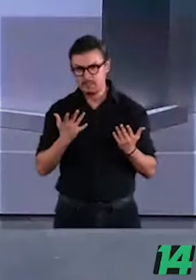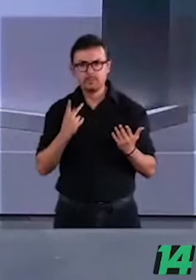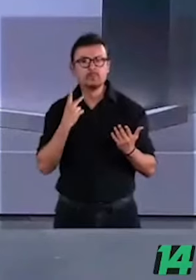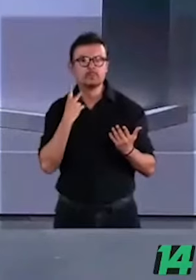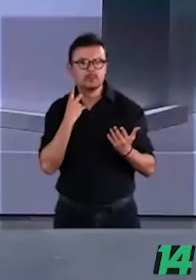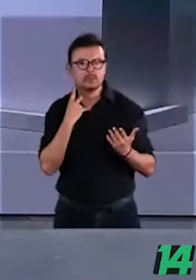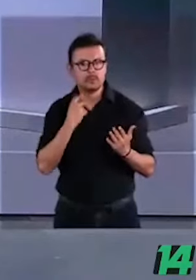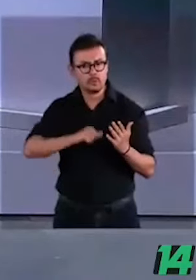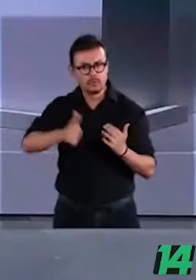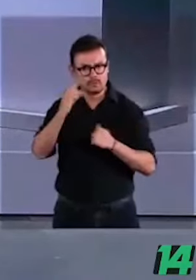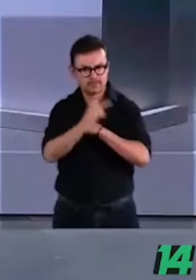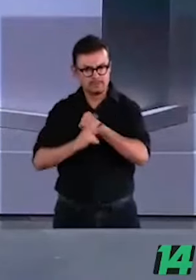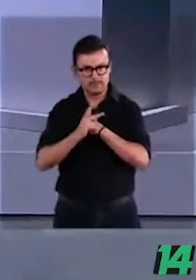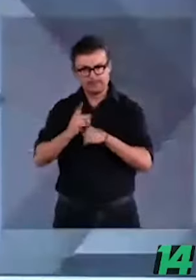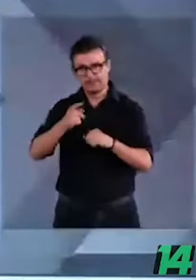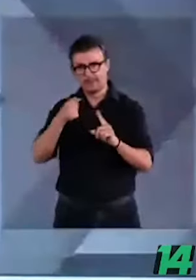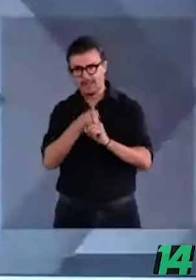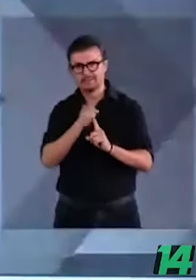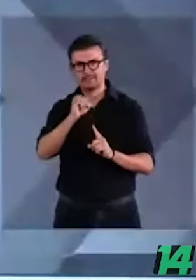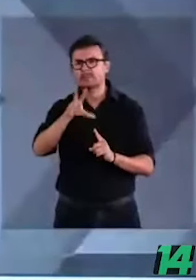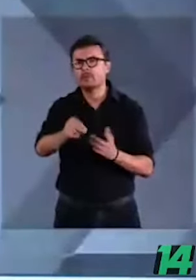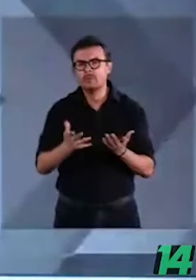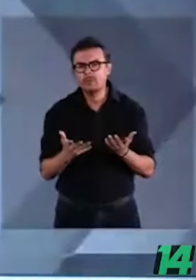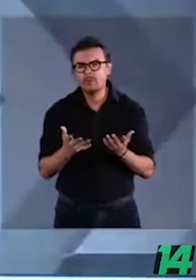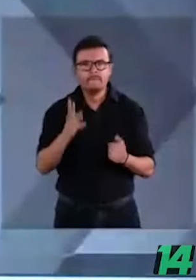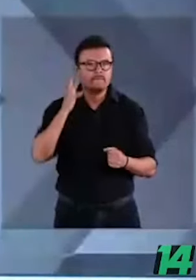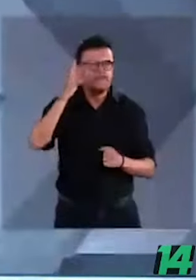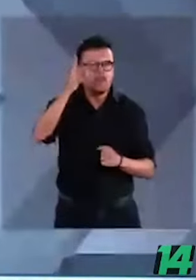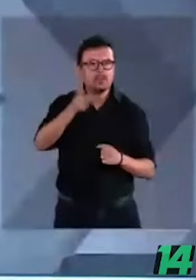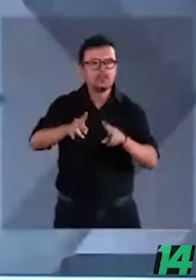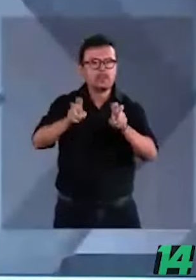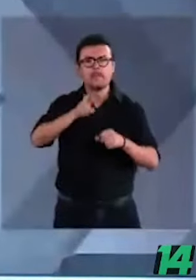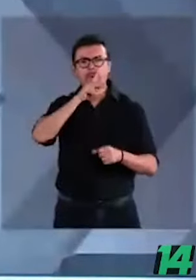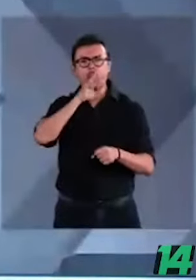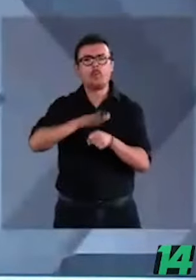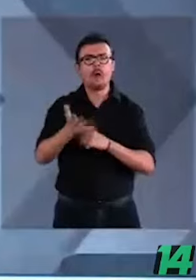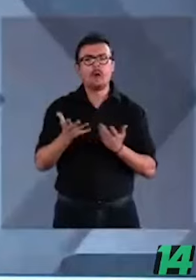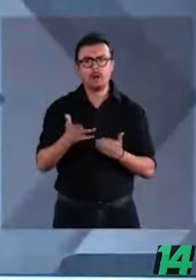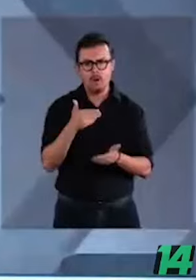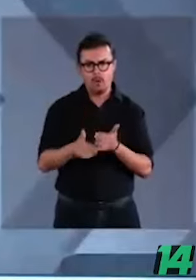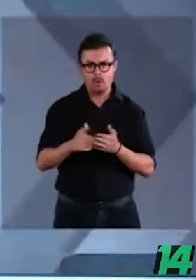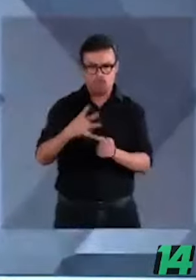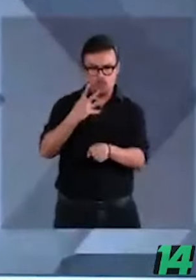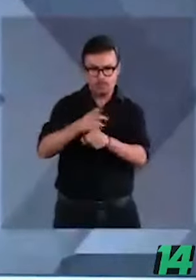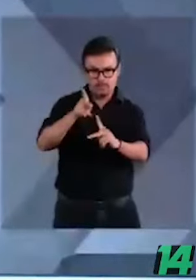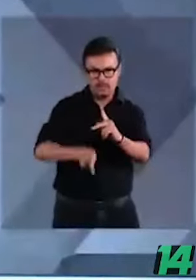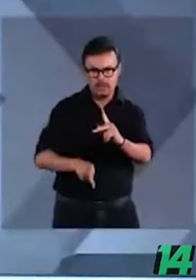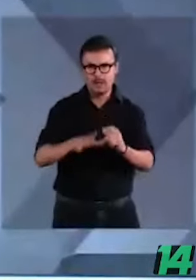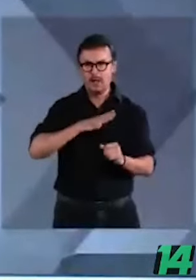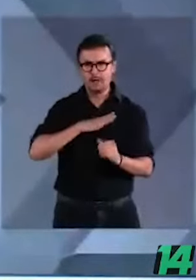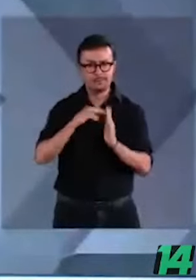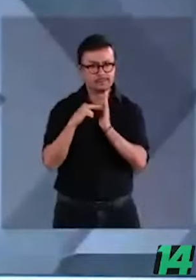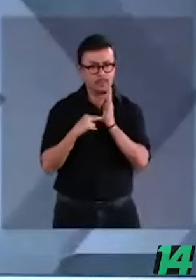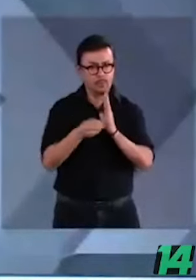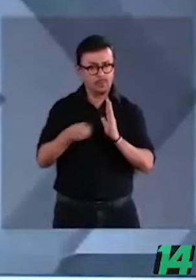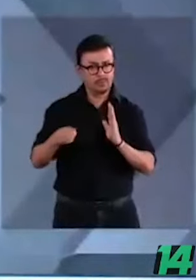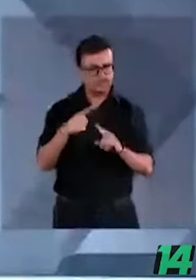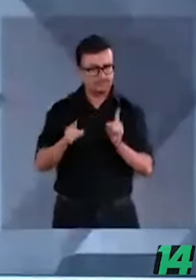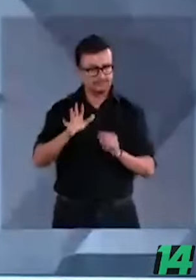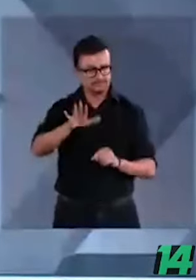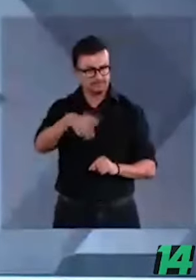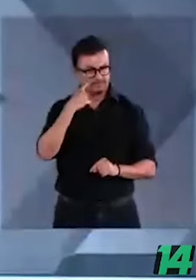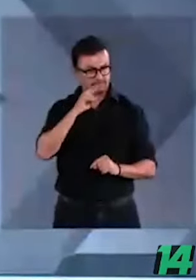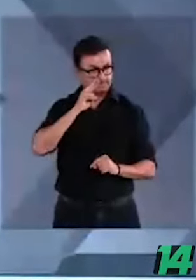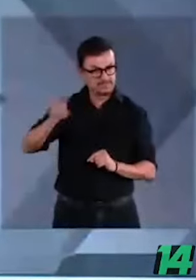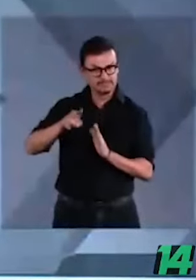riesgos de haberlos actuales o futuros les preocupan? Como este cuarto bloque es distinto en cuanto a reglamentación de los tres anteriores, les invito a